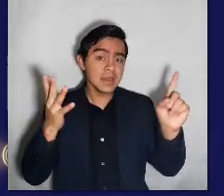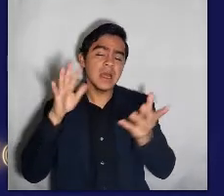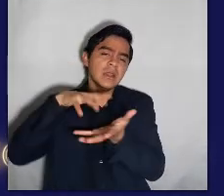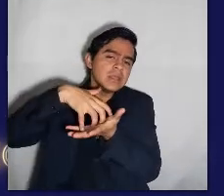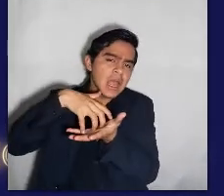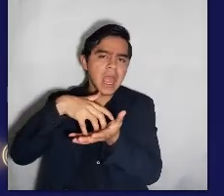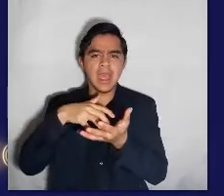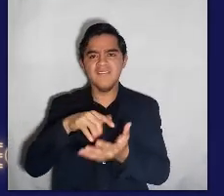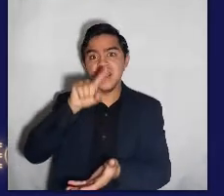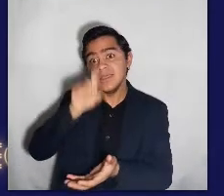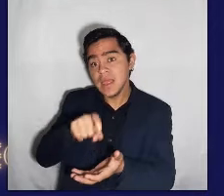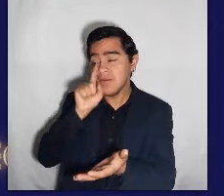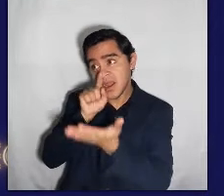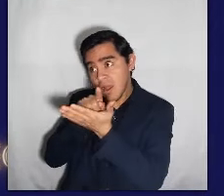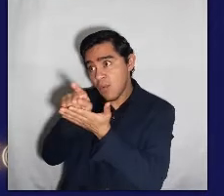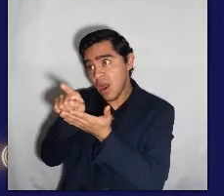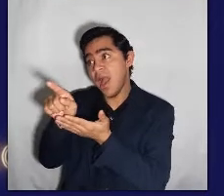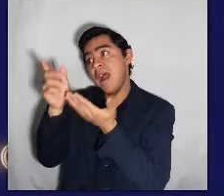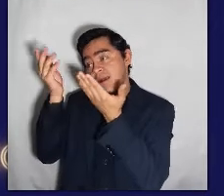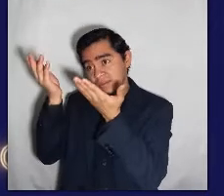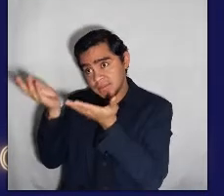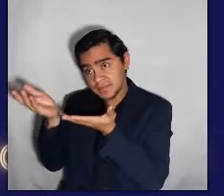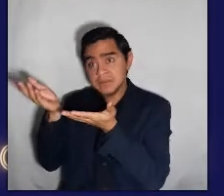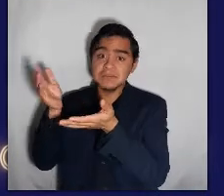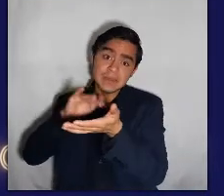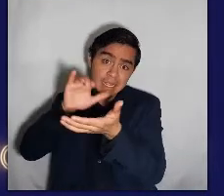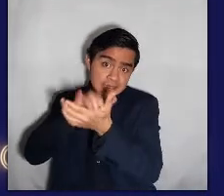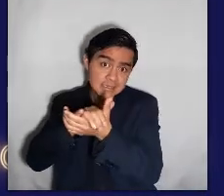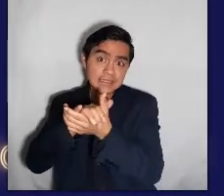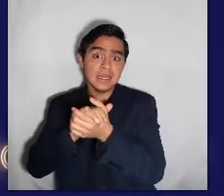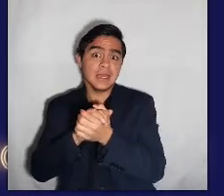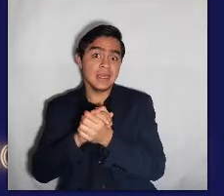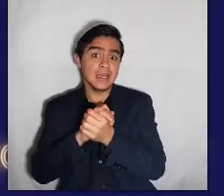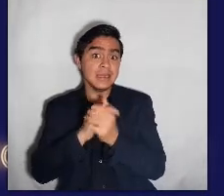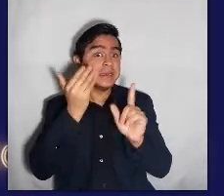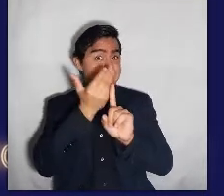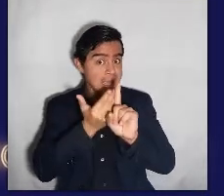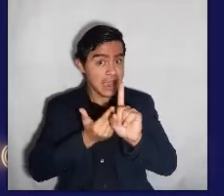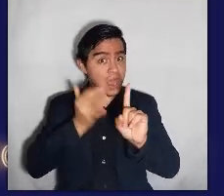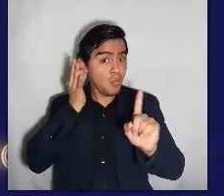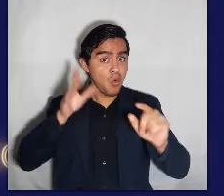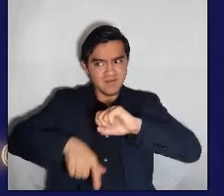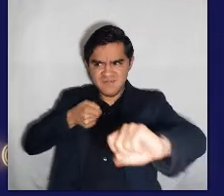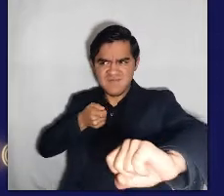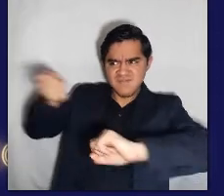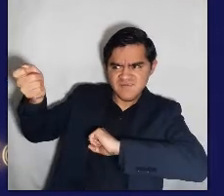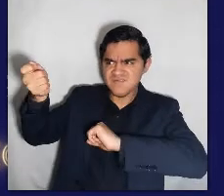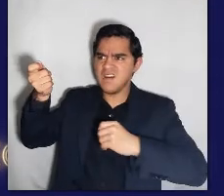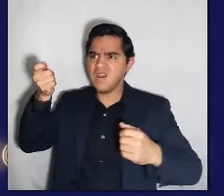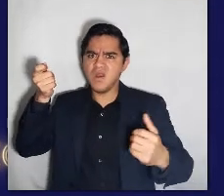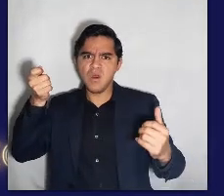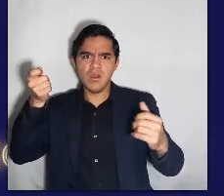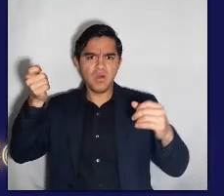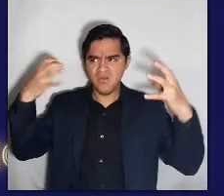¿cómo es la princesa? Es débil, tiene que enamorarse o casarse al final del cuento. Su arma,